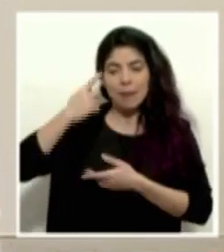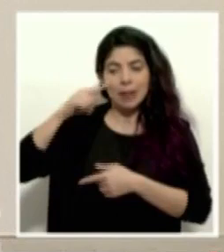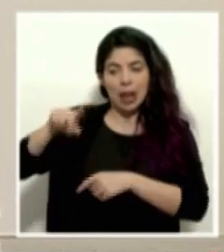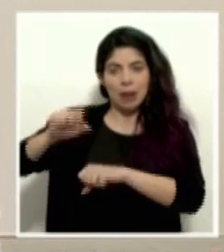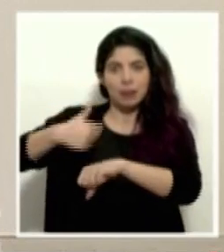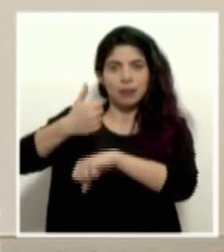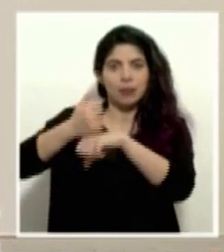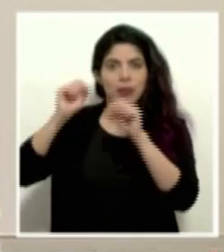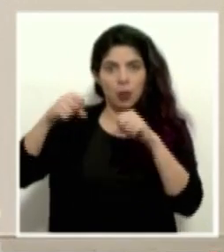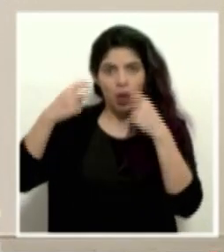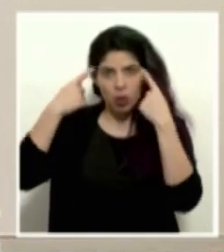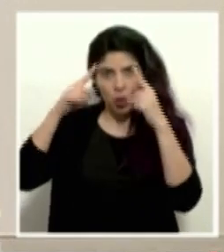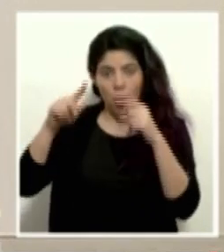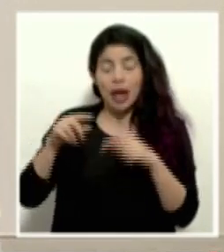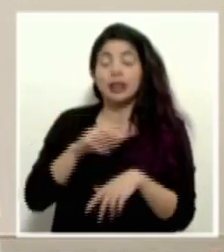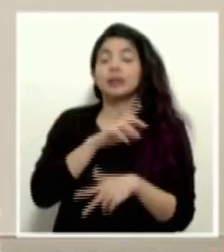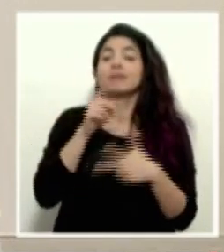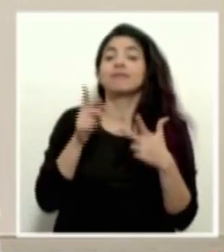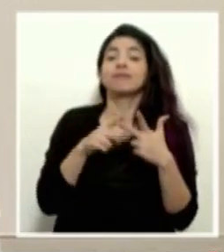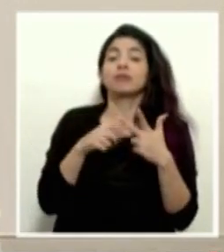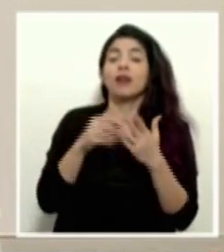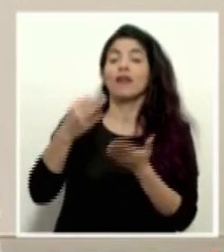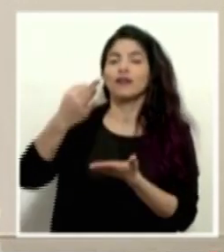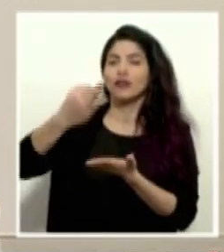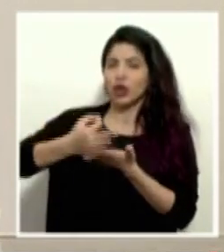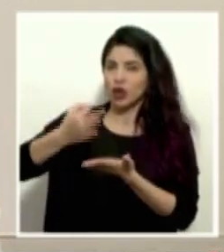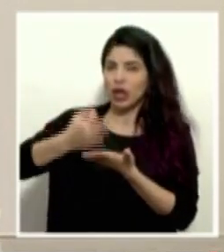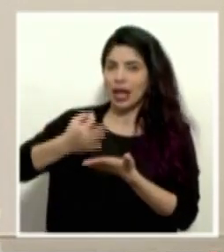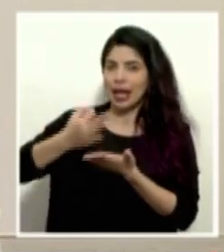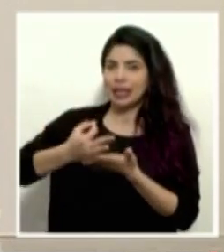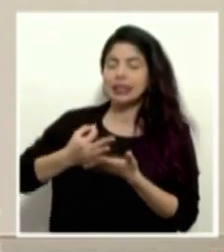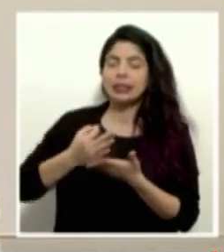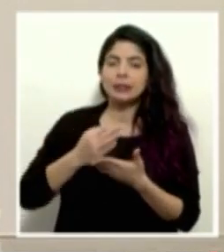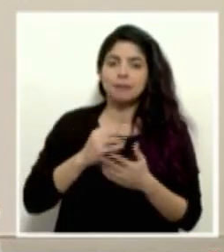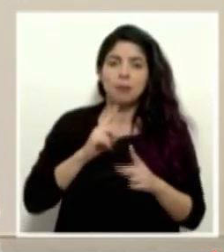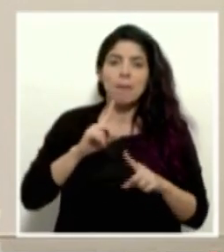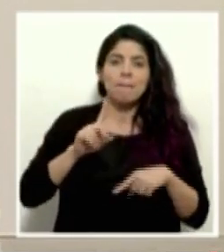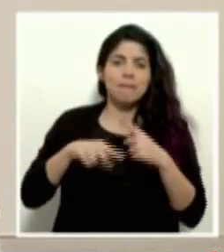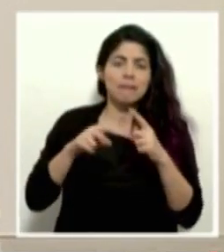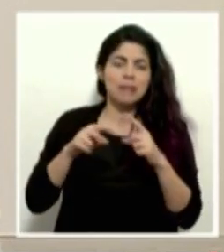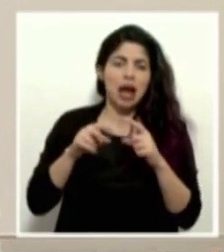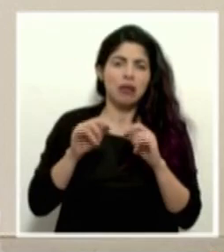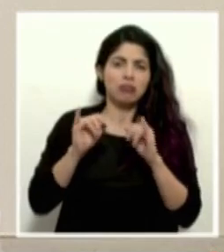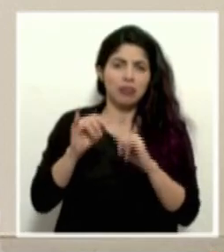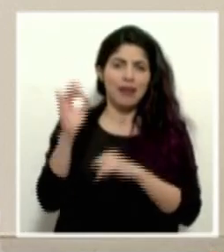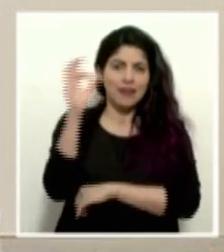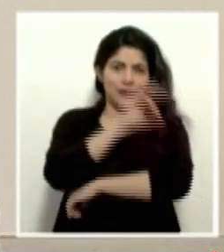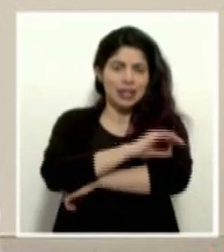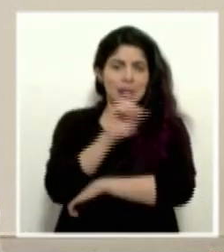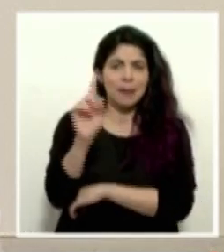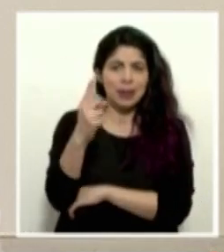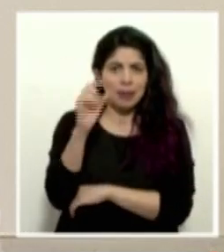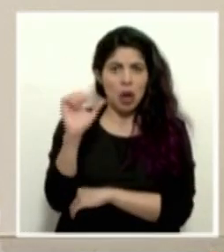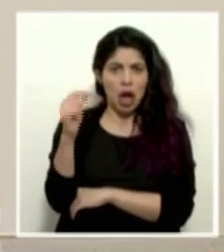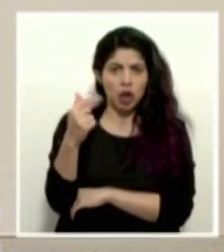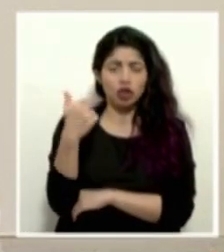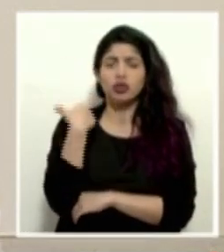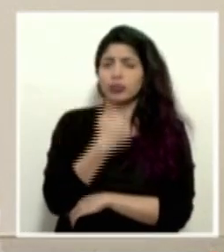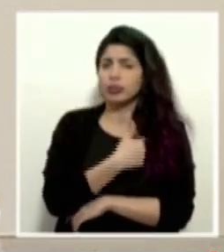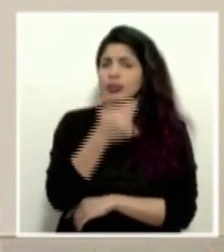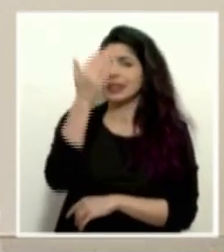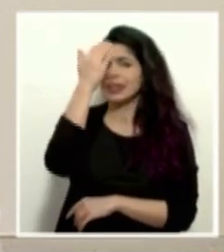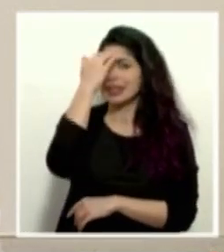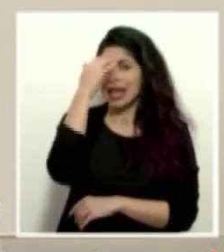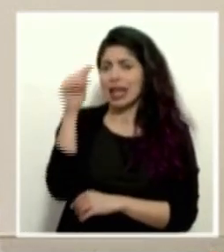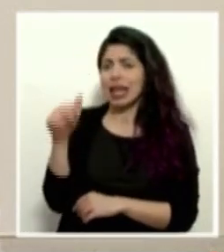realidad. Y con respecto a la de las fronteras, vamos a mantener la fecha del primero de agosto. Sabemos que